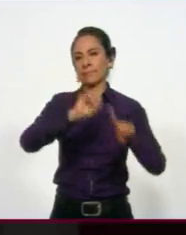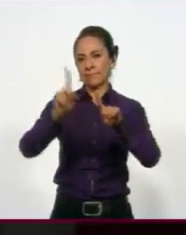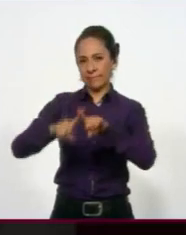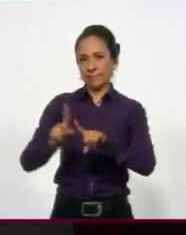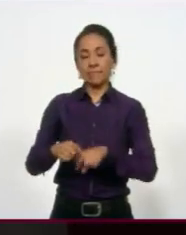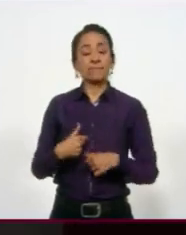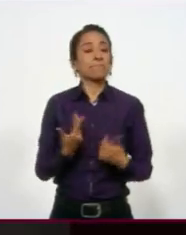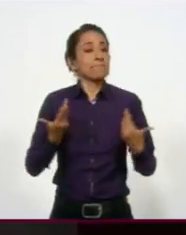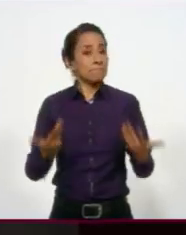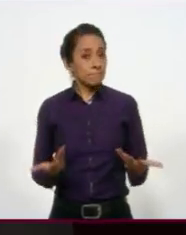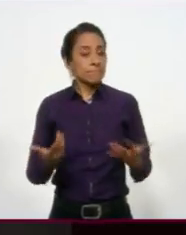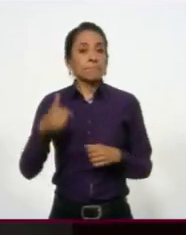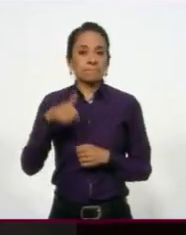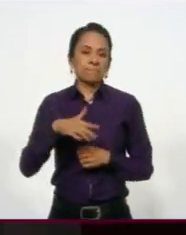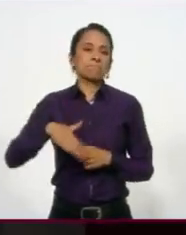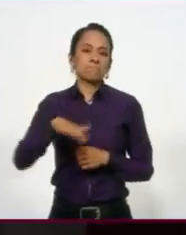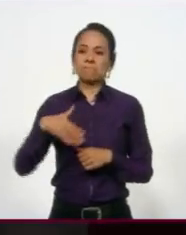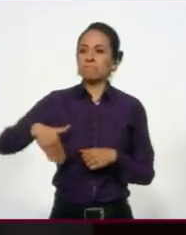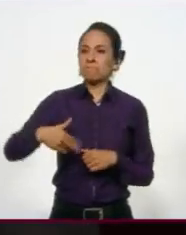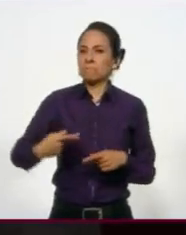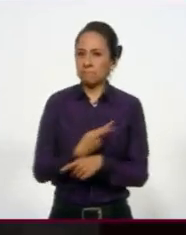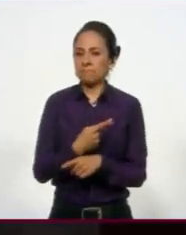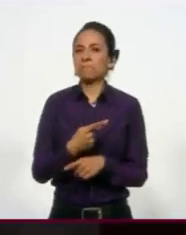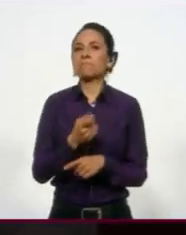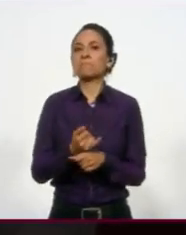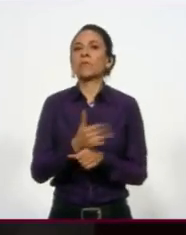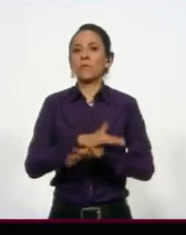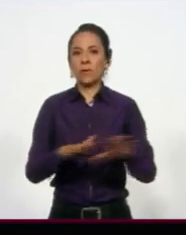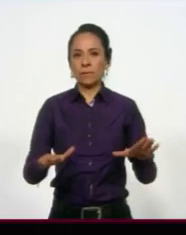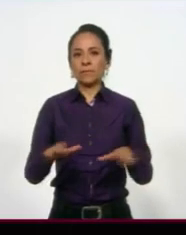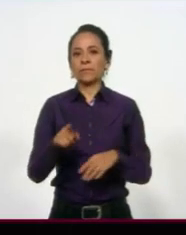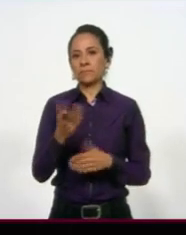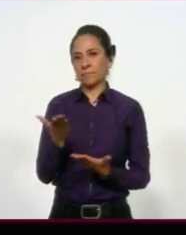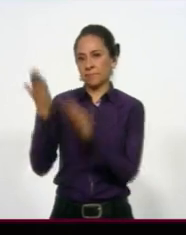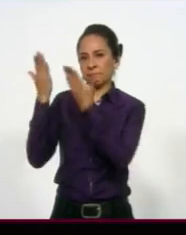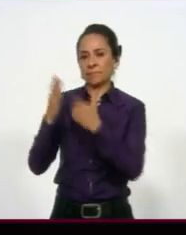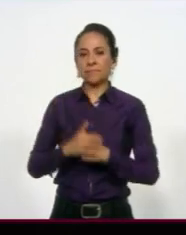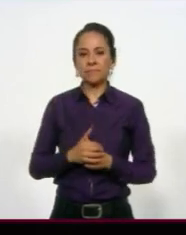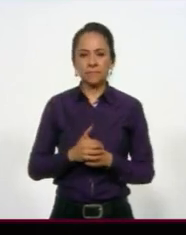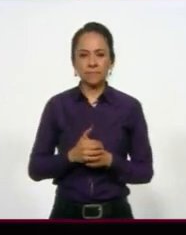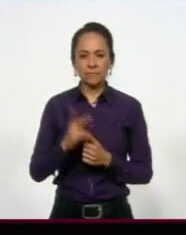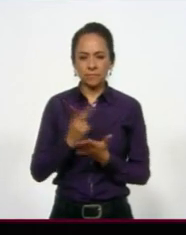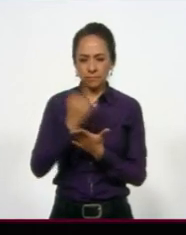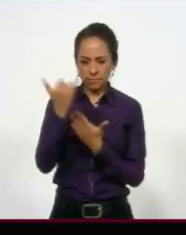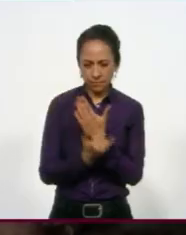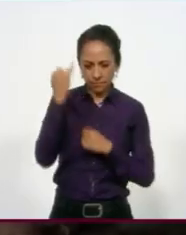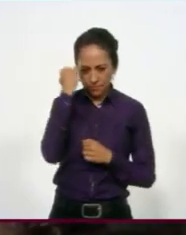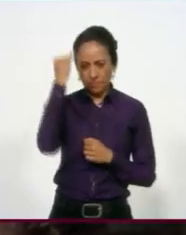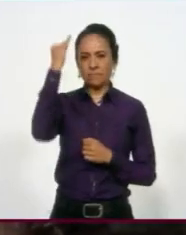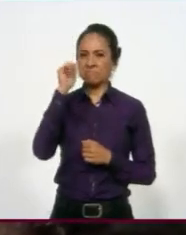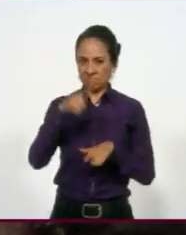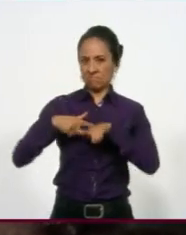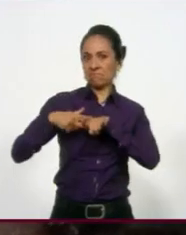Bien, Guadalupe, aquí lo más reciente en el siguiente resumen del Cervantino. El proyecto Ruelas tiene continuidad en la